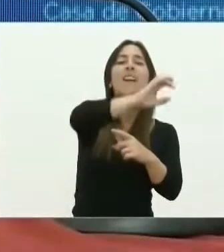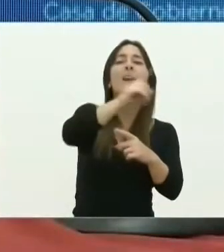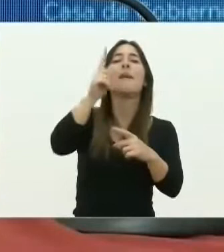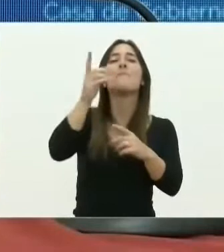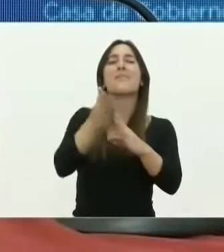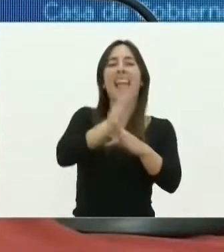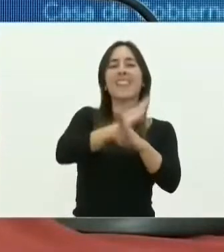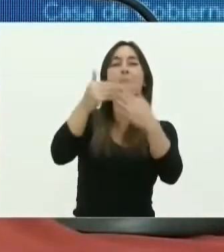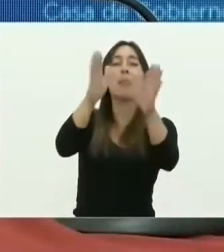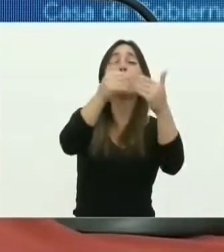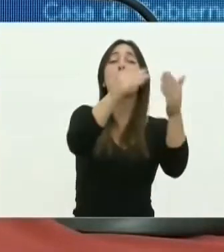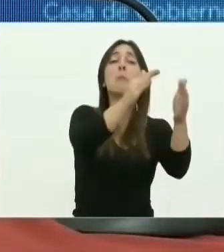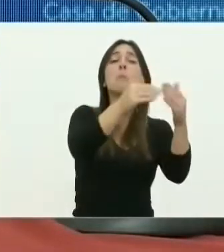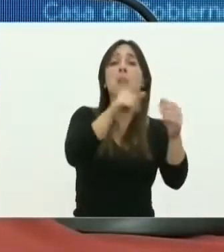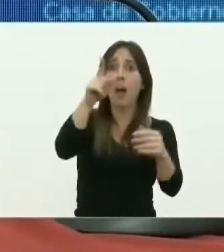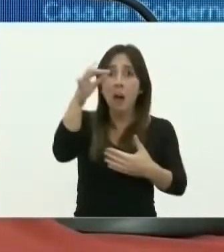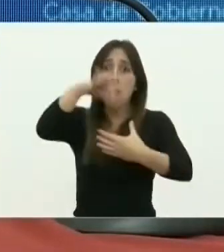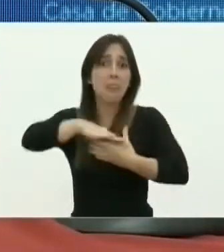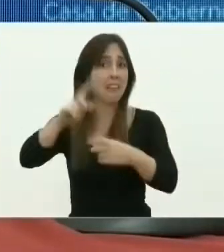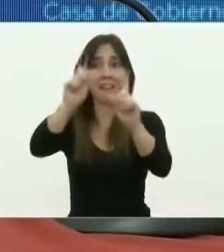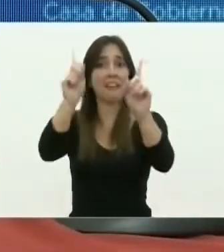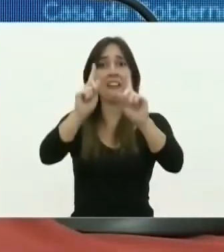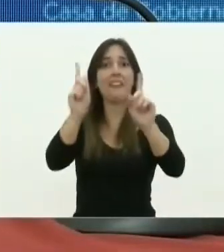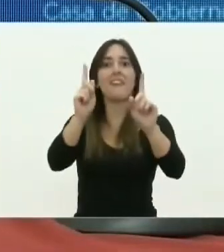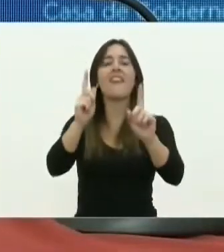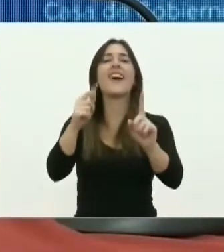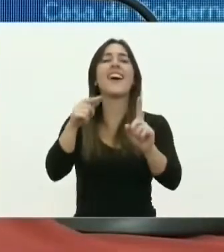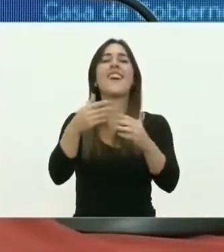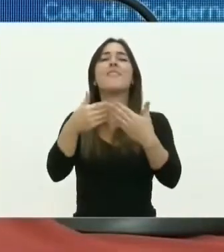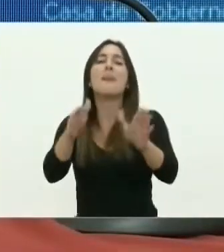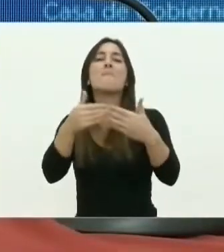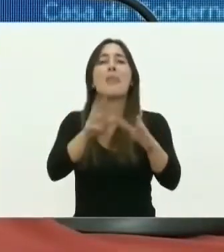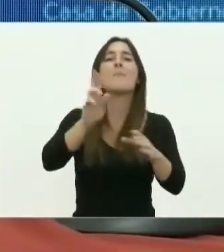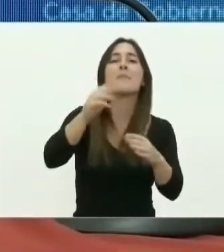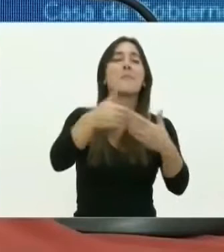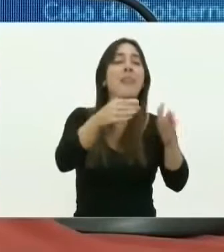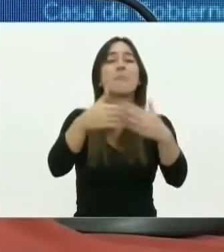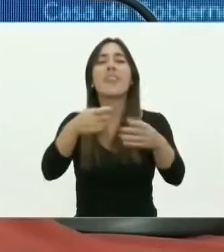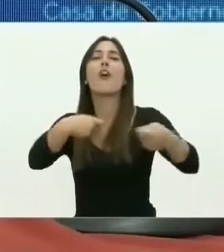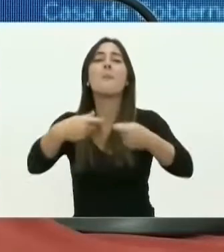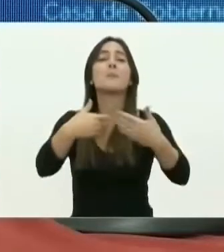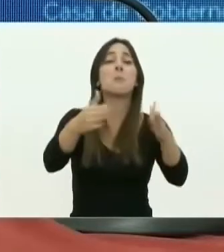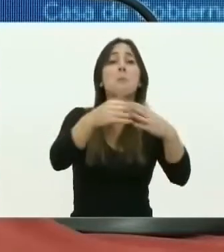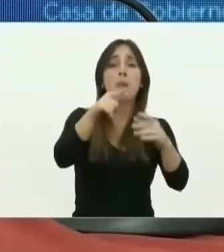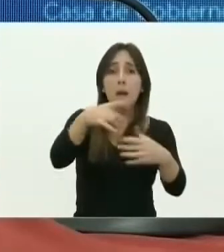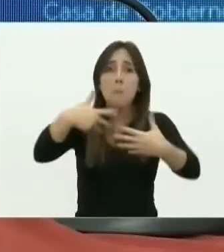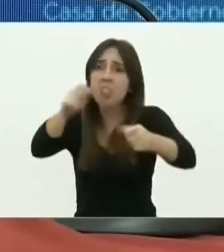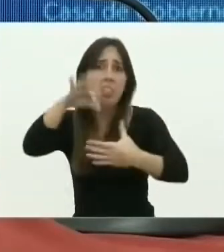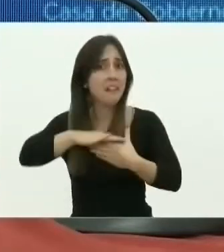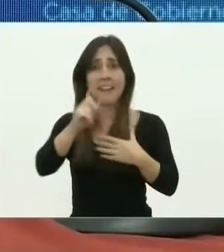actividades fueron flexibilizadas y donde estas actividades comerciales comenzaron a realizarse.